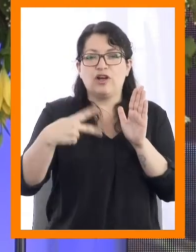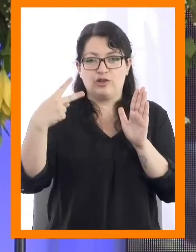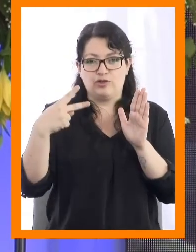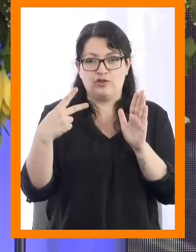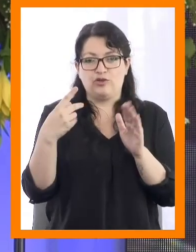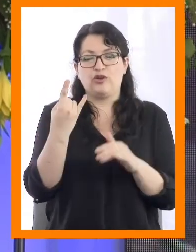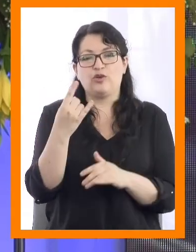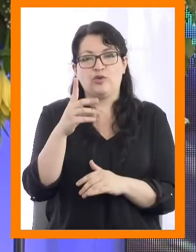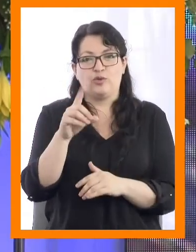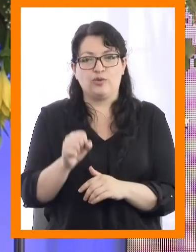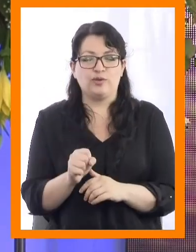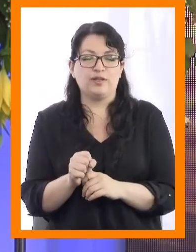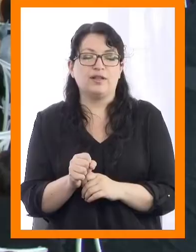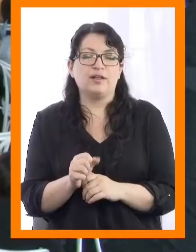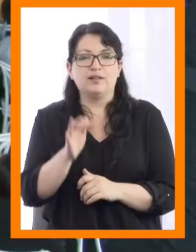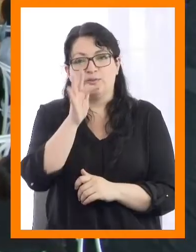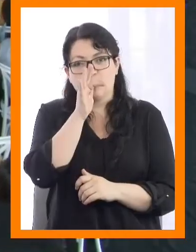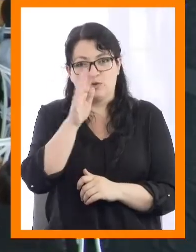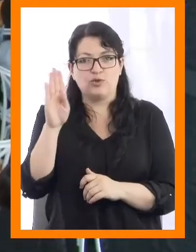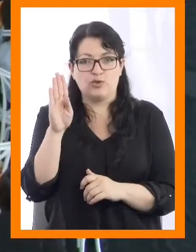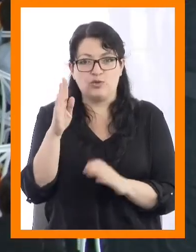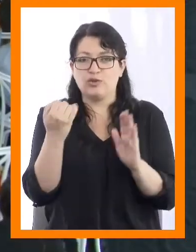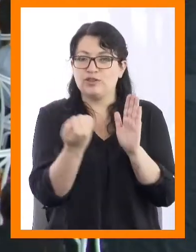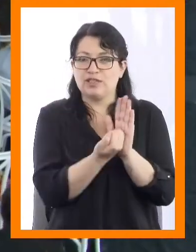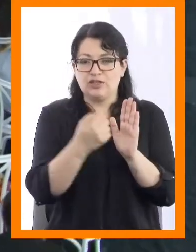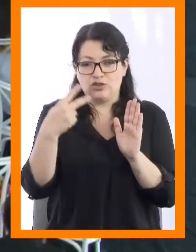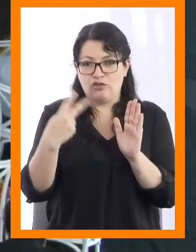Juramento sello valórico UDLA.